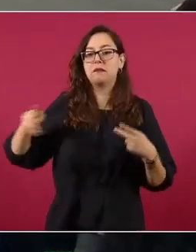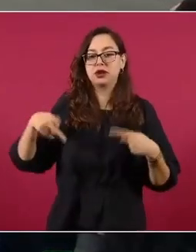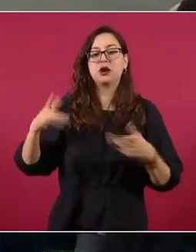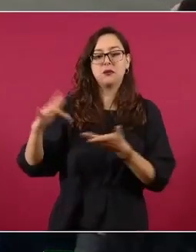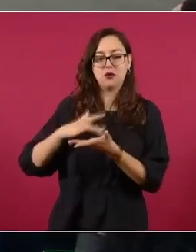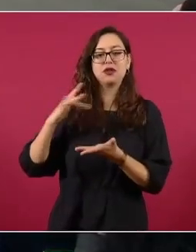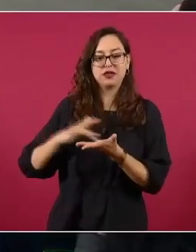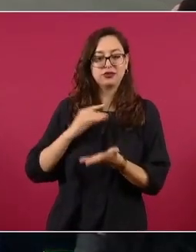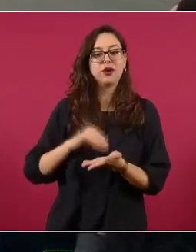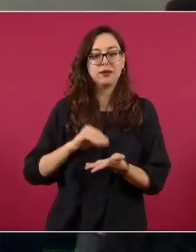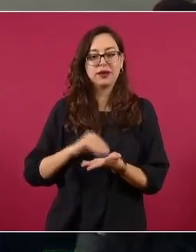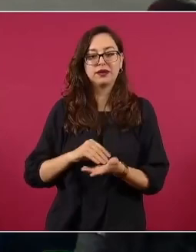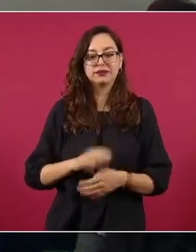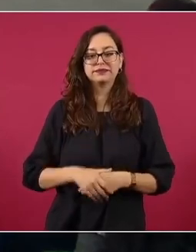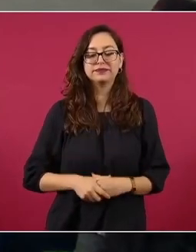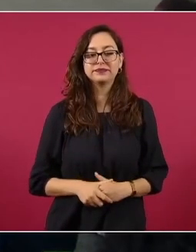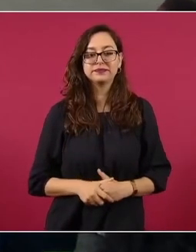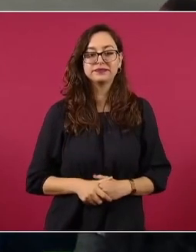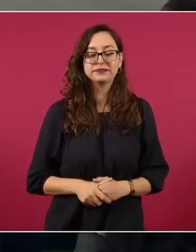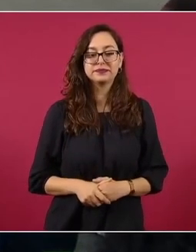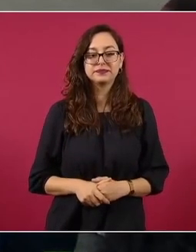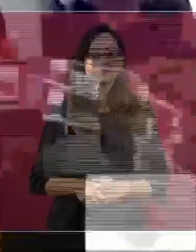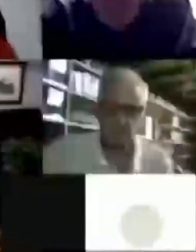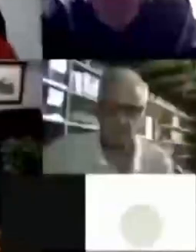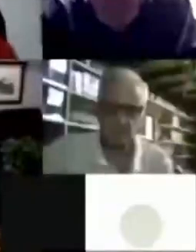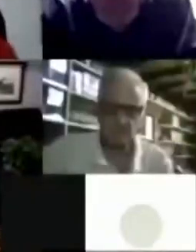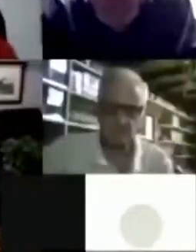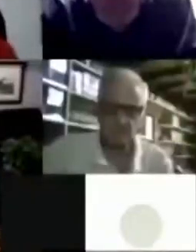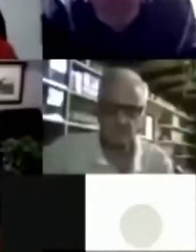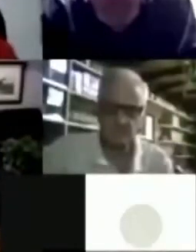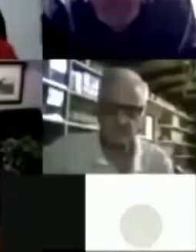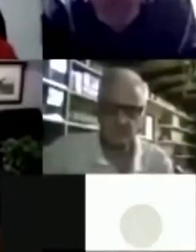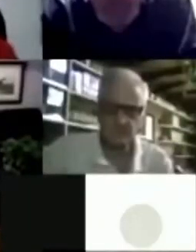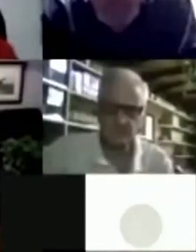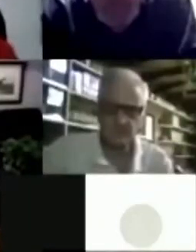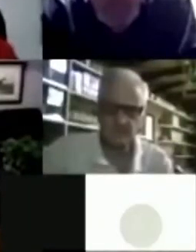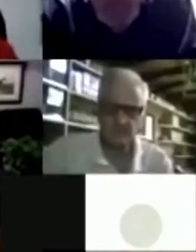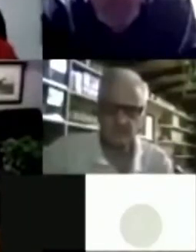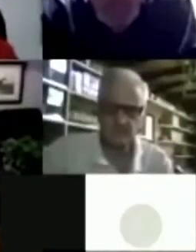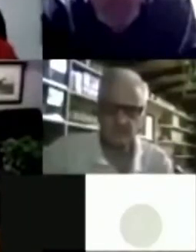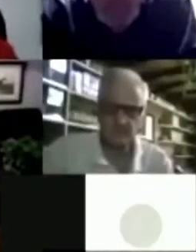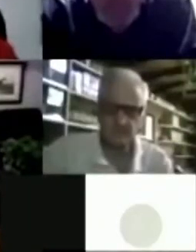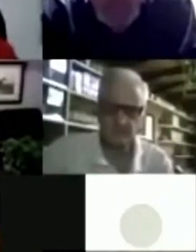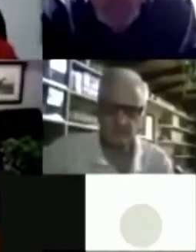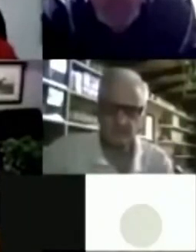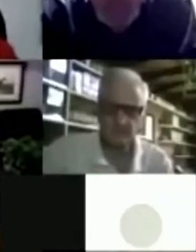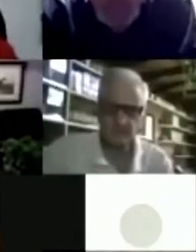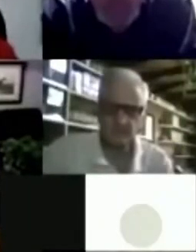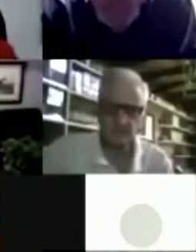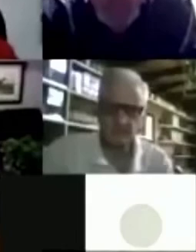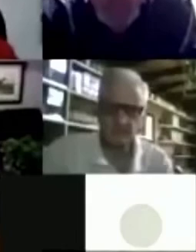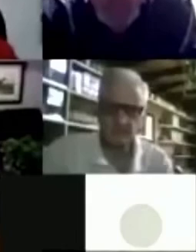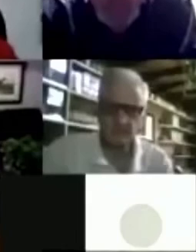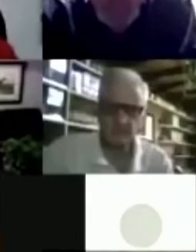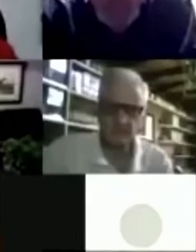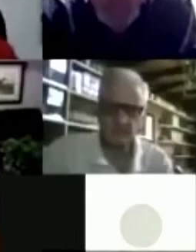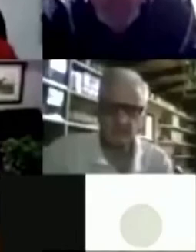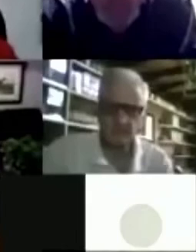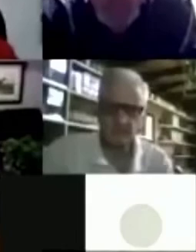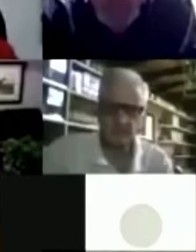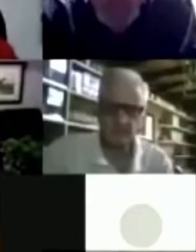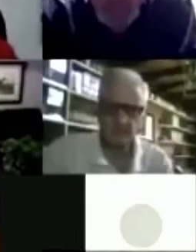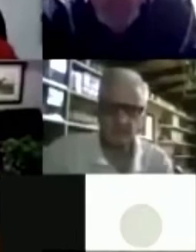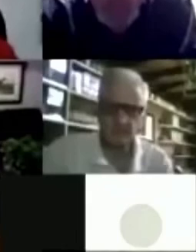Entonces, el tema es cómo se organiza esto políticamente para que tenga una